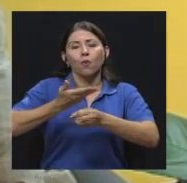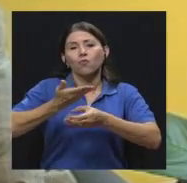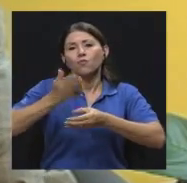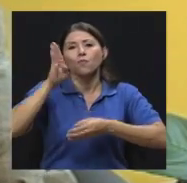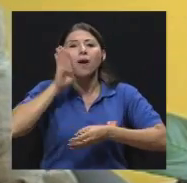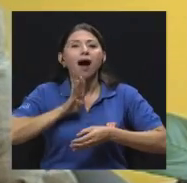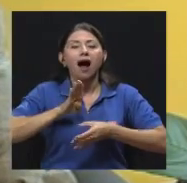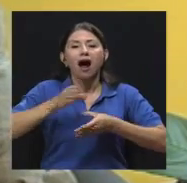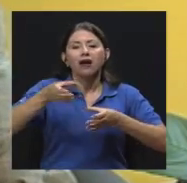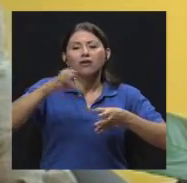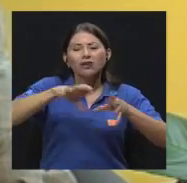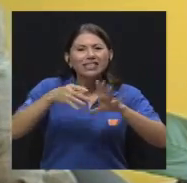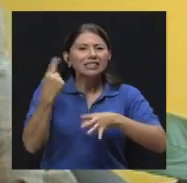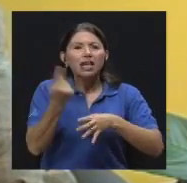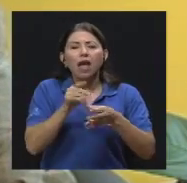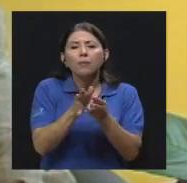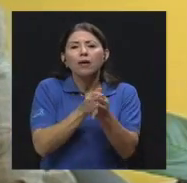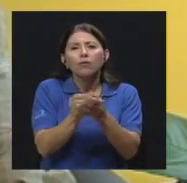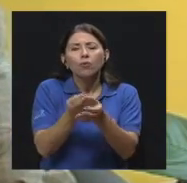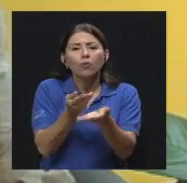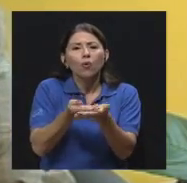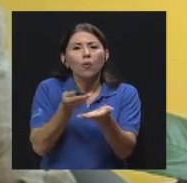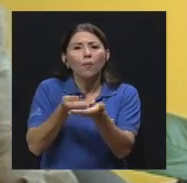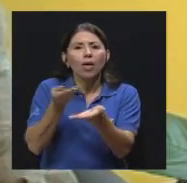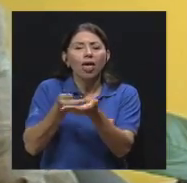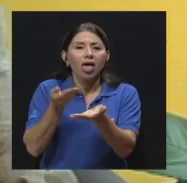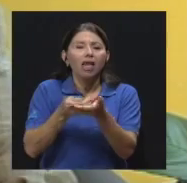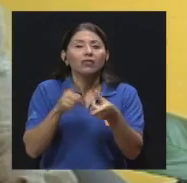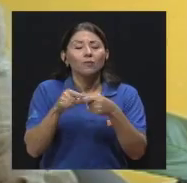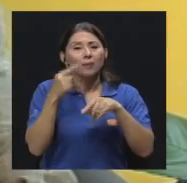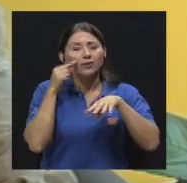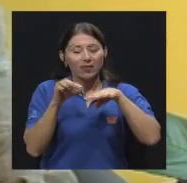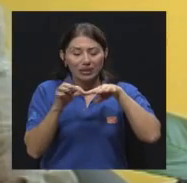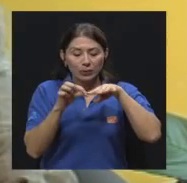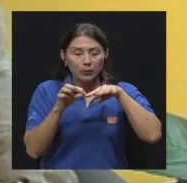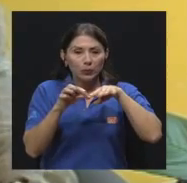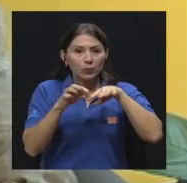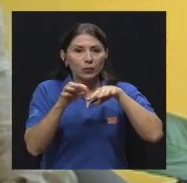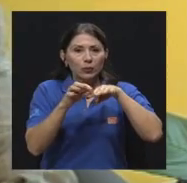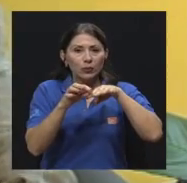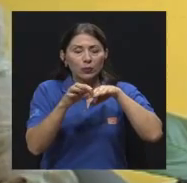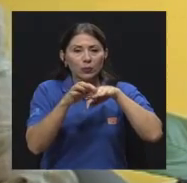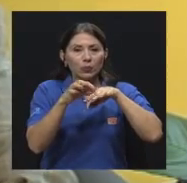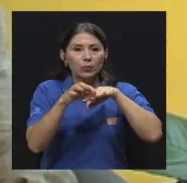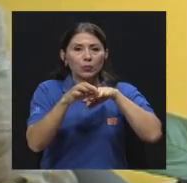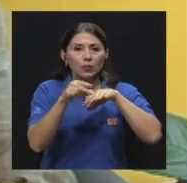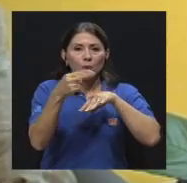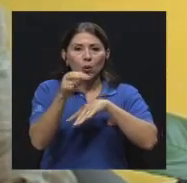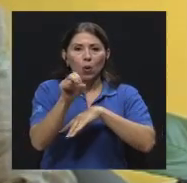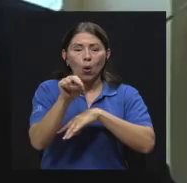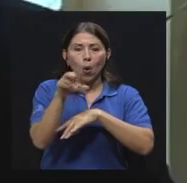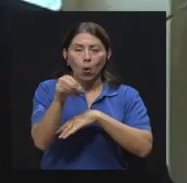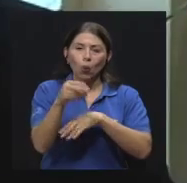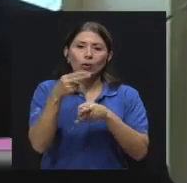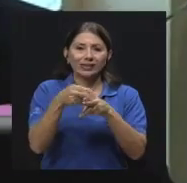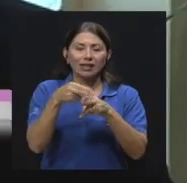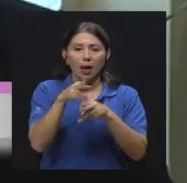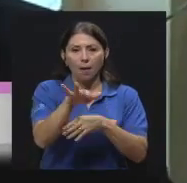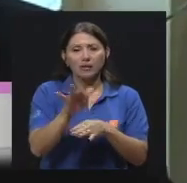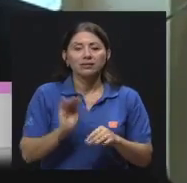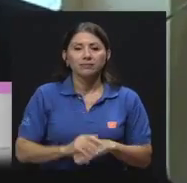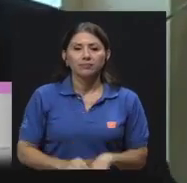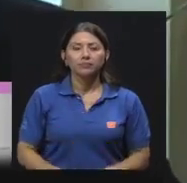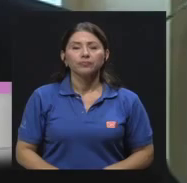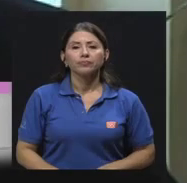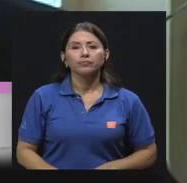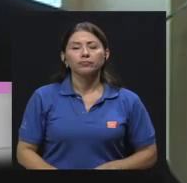manos, entonces vamos a ver las uñas afectadas generalmente por ese hongo que llamamos candida albicans. Doctor, y